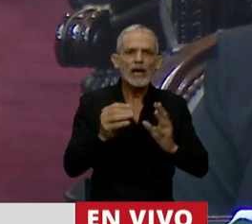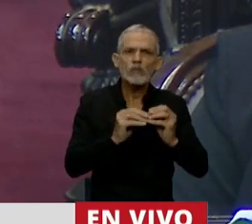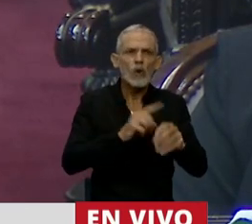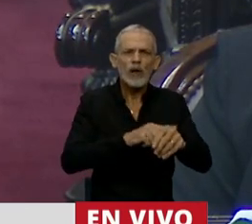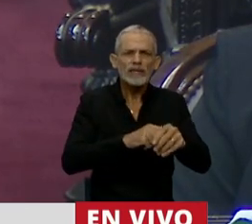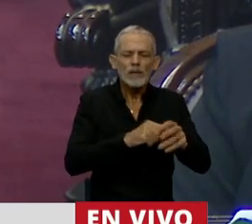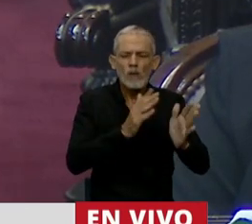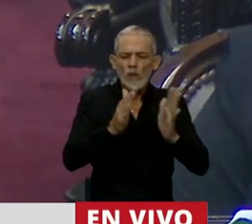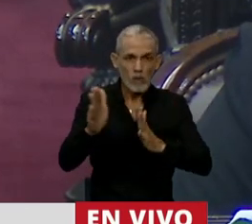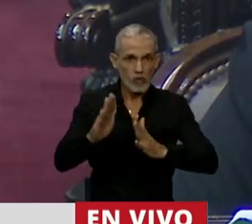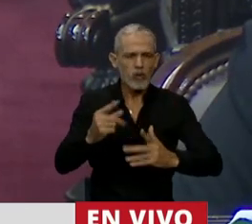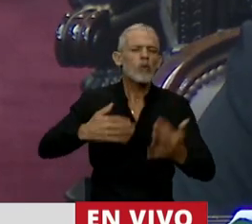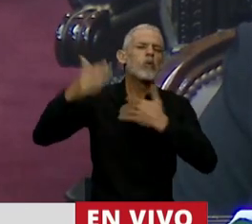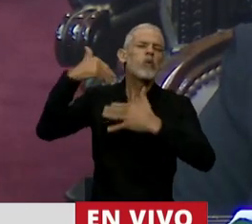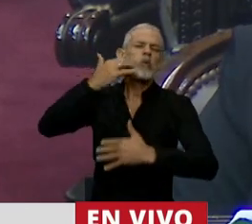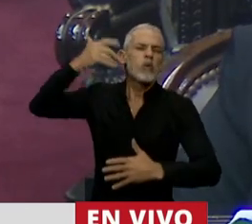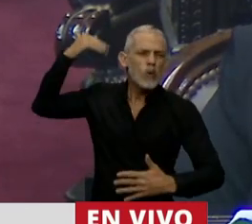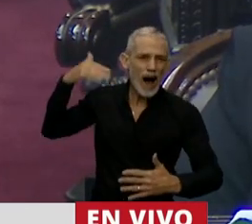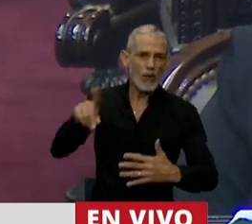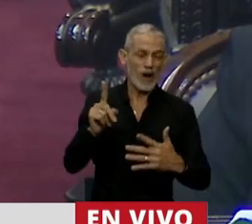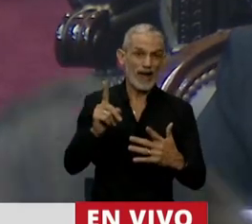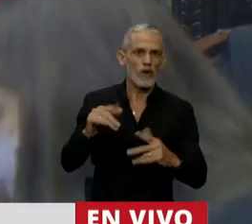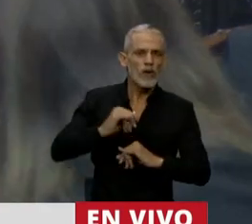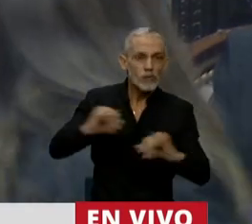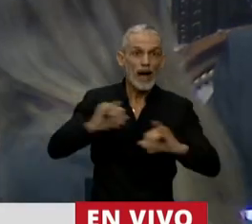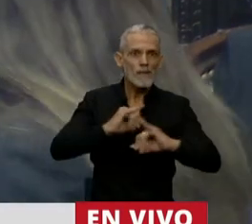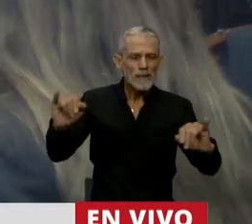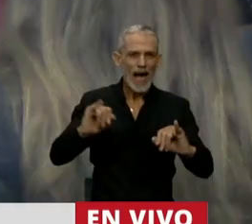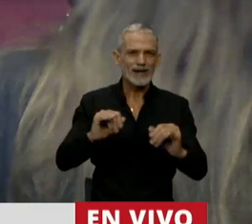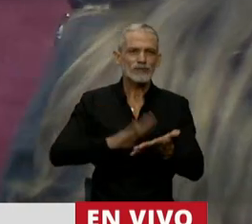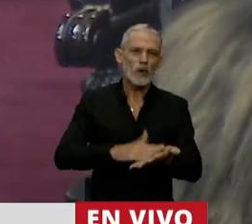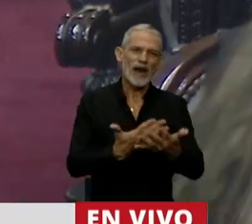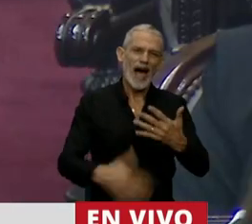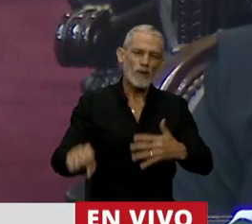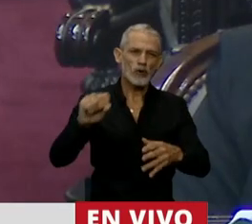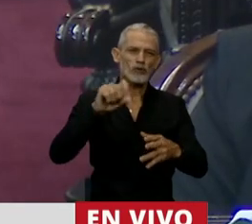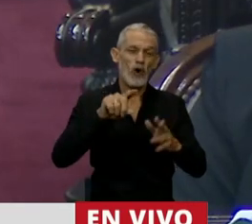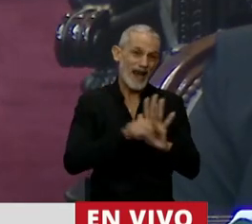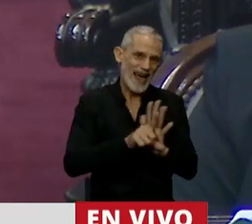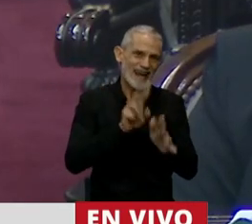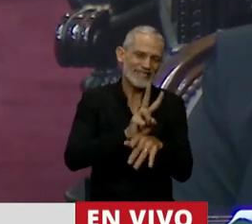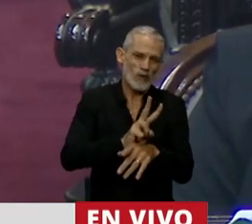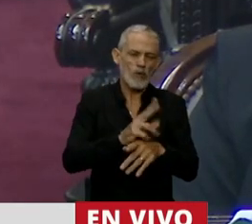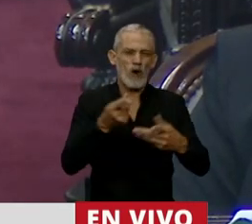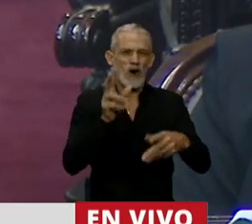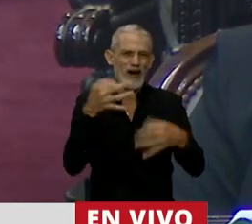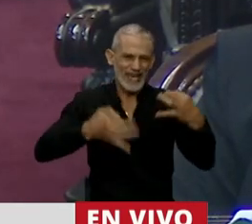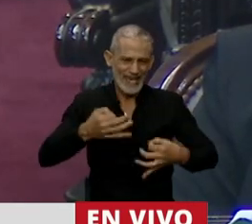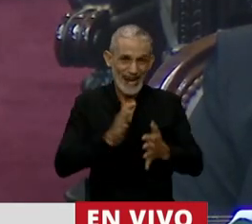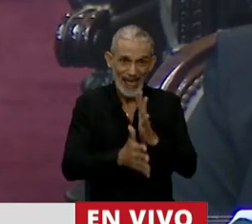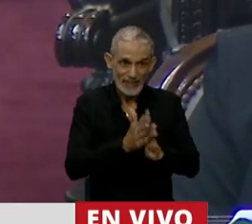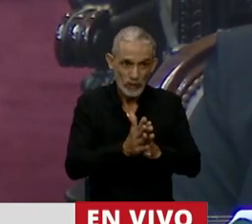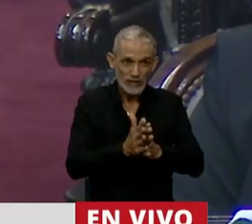tiempos. El de nuestras ancestras, el tiempo de la campaña por el aborto legal, seguro y gratuito. El tiempo de lesbianas y feministas por la